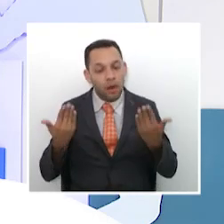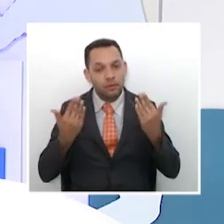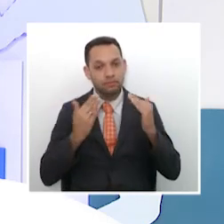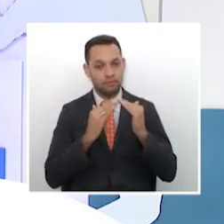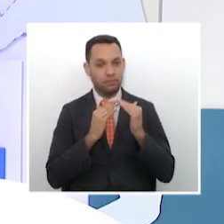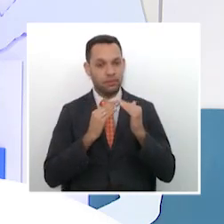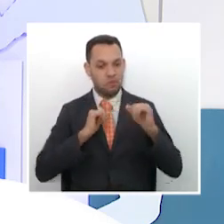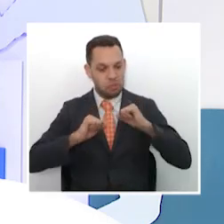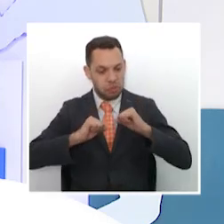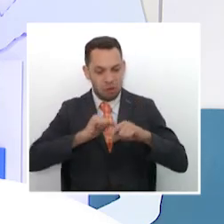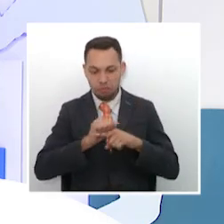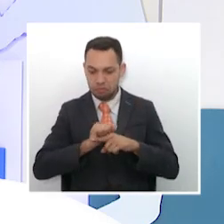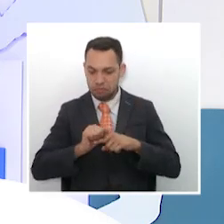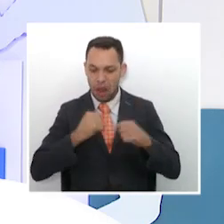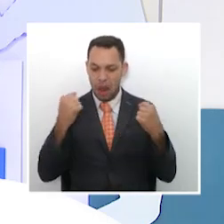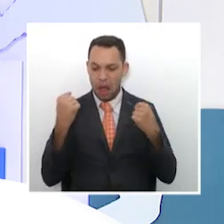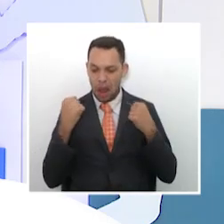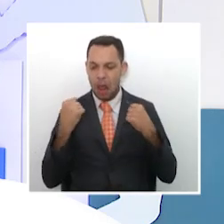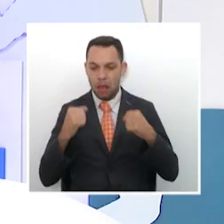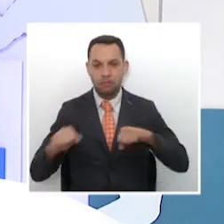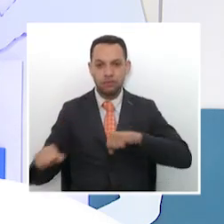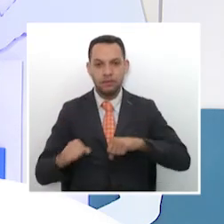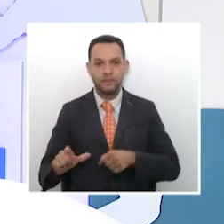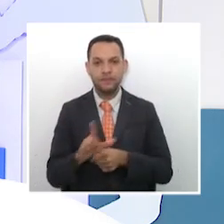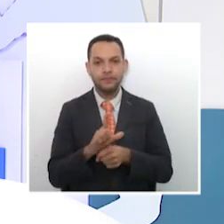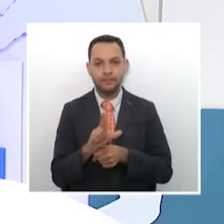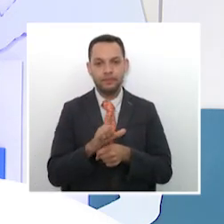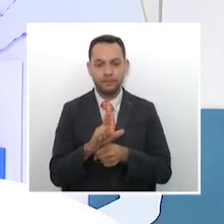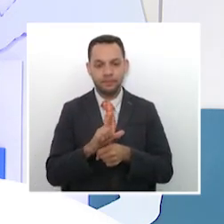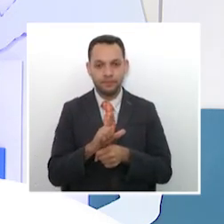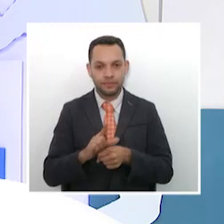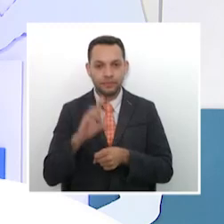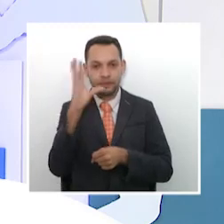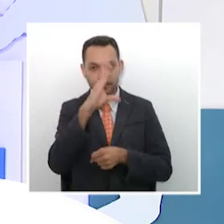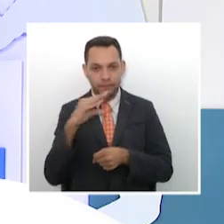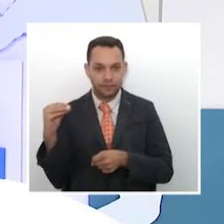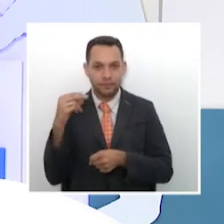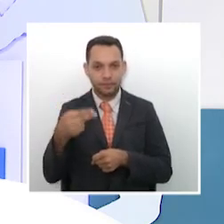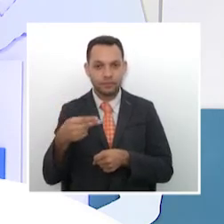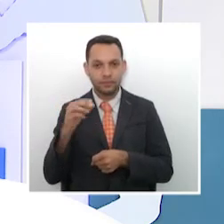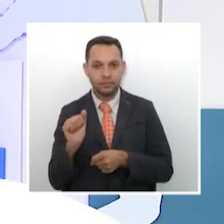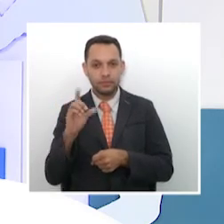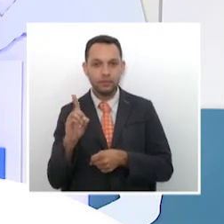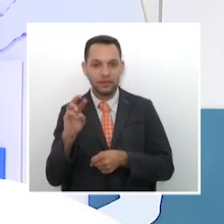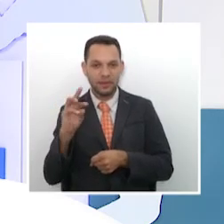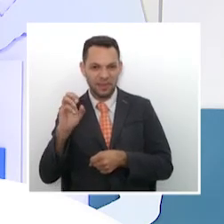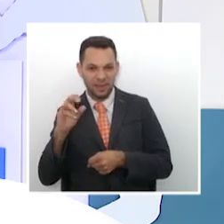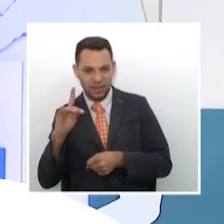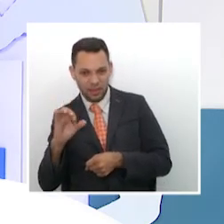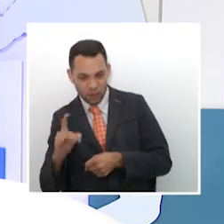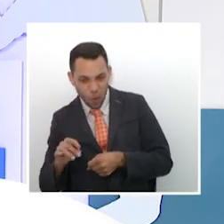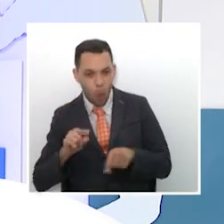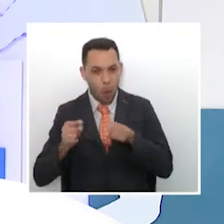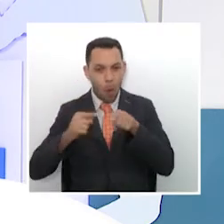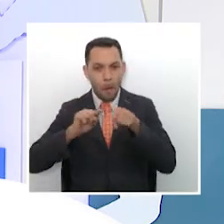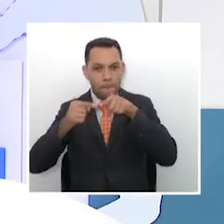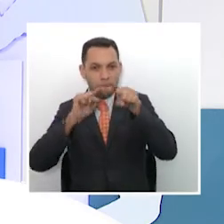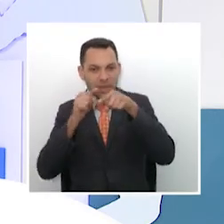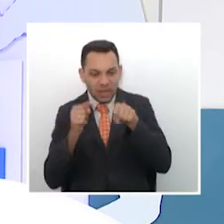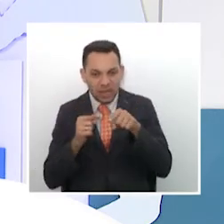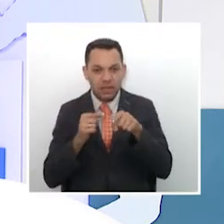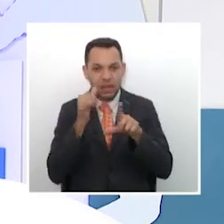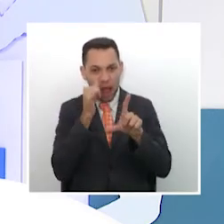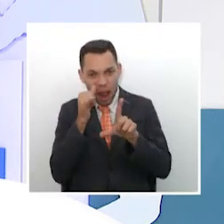constante movimiento durante el aislamiento, la Liga Quindiana de Hapkido promueve competencias virtuales mediante retos que son evaluados y